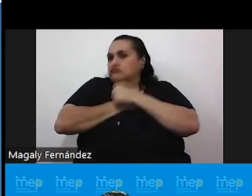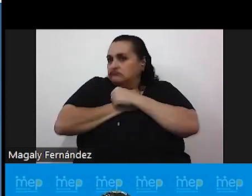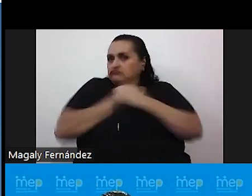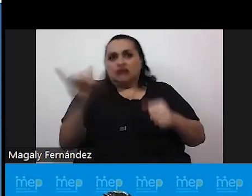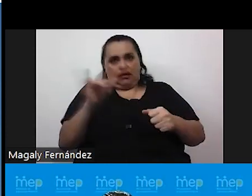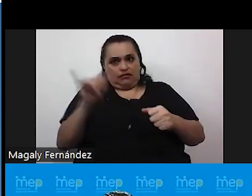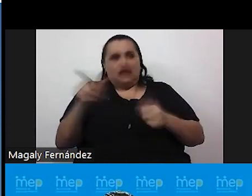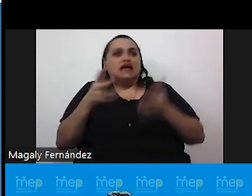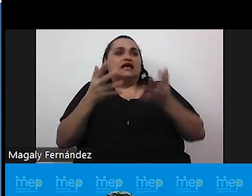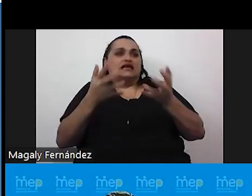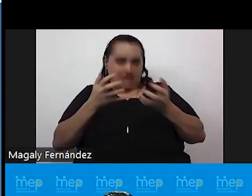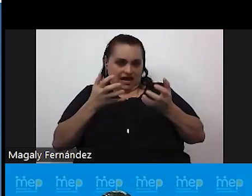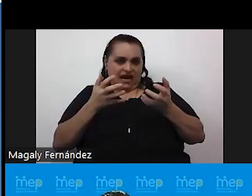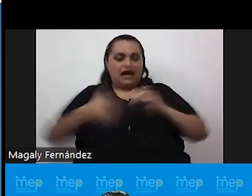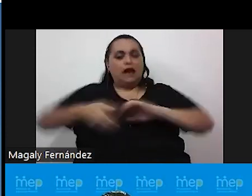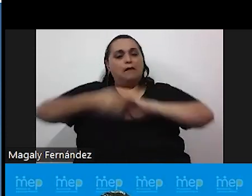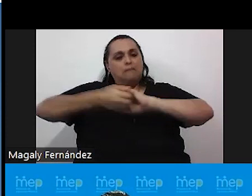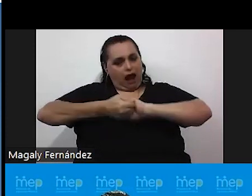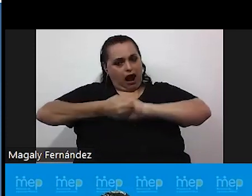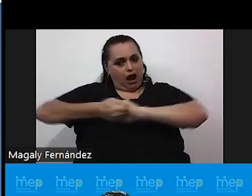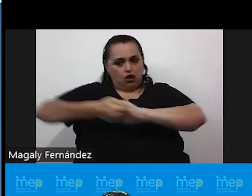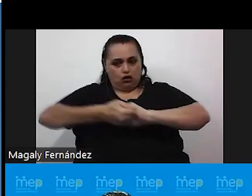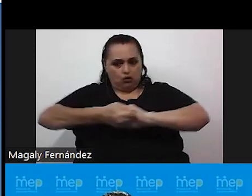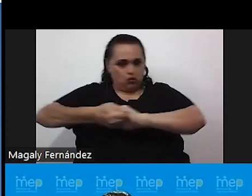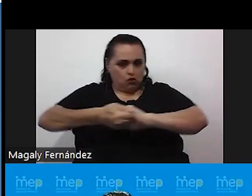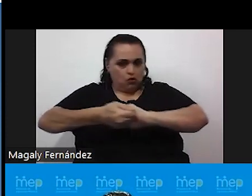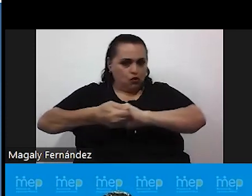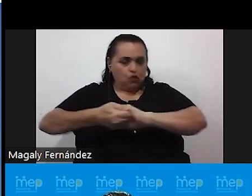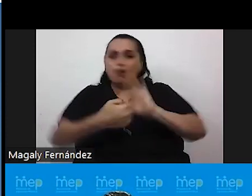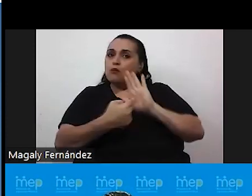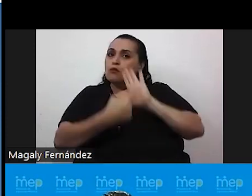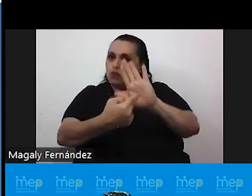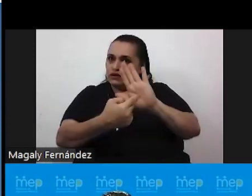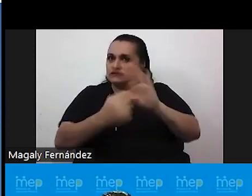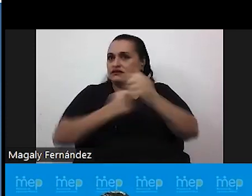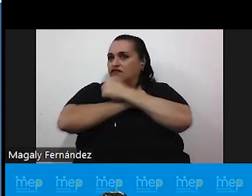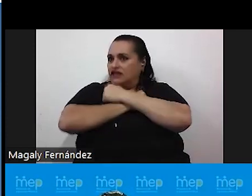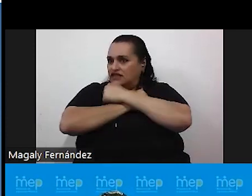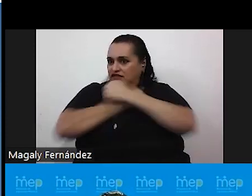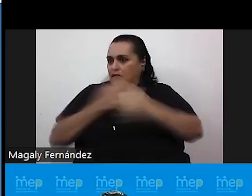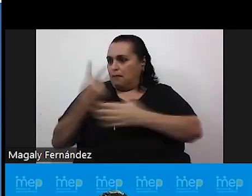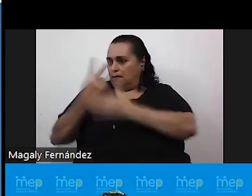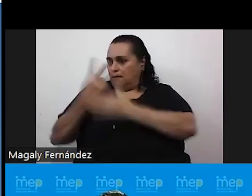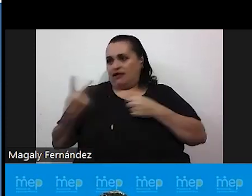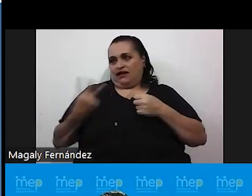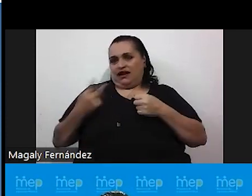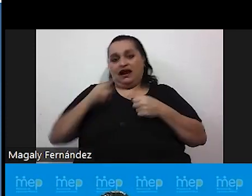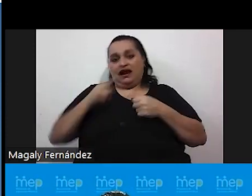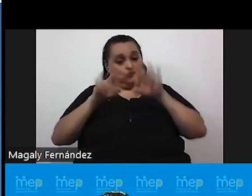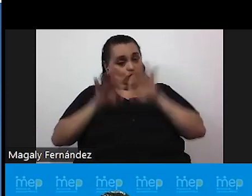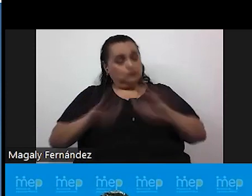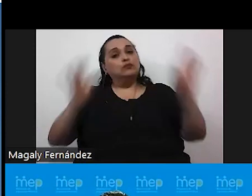a querer andar de la mano querer tener una muestra afectiva a su pareja y esto es importante también